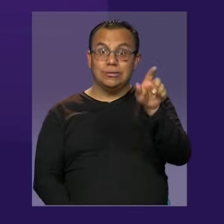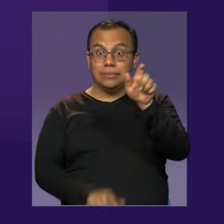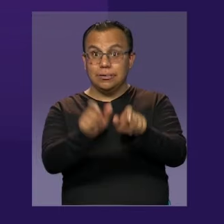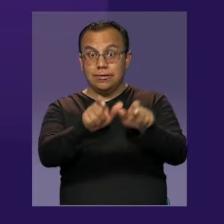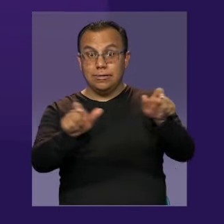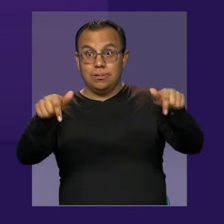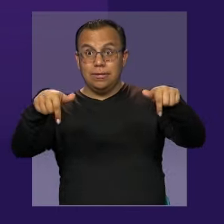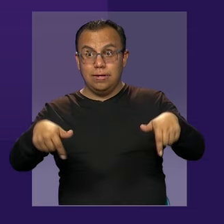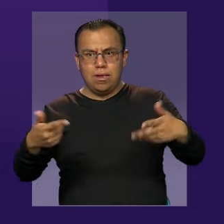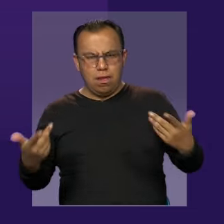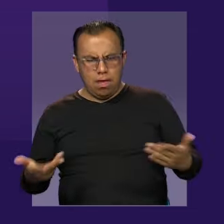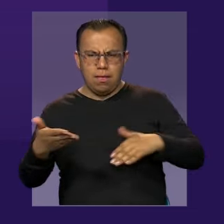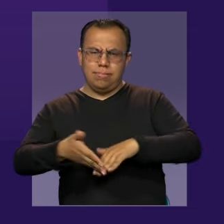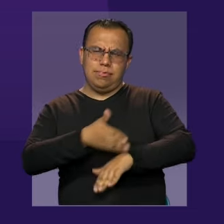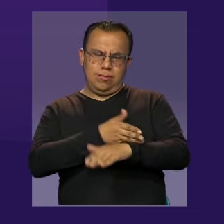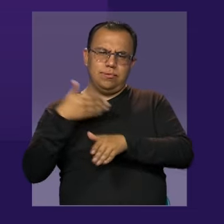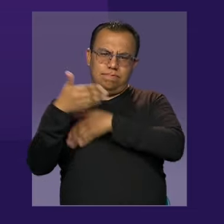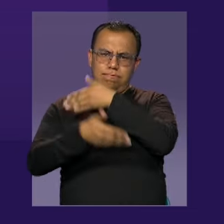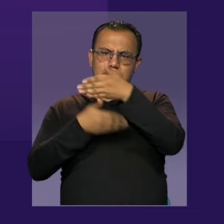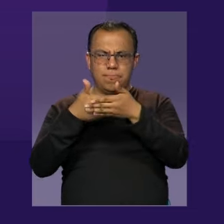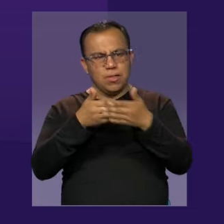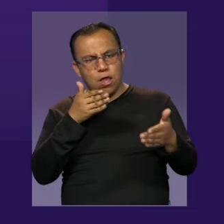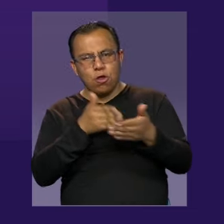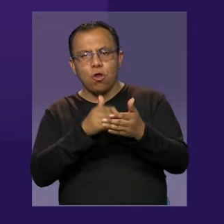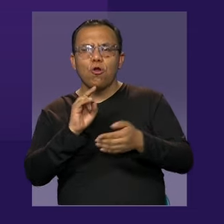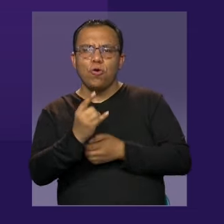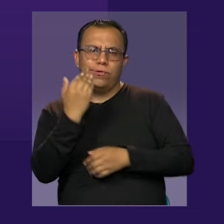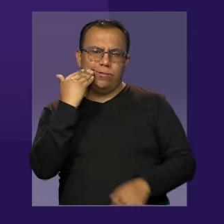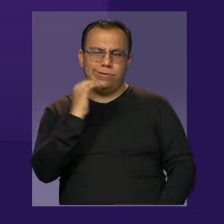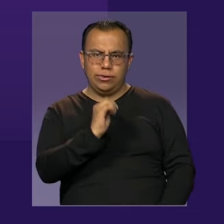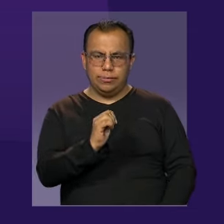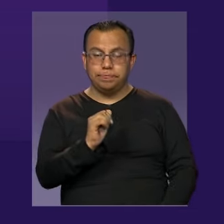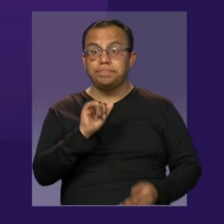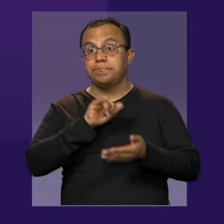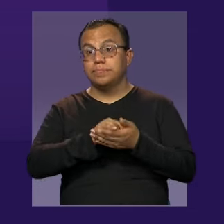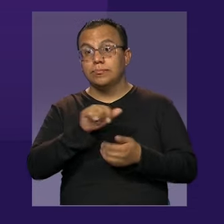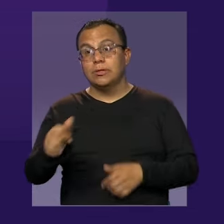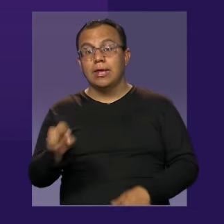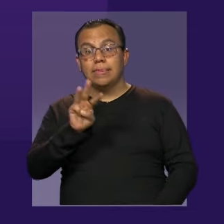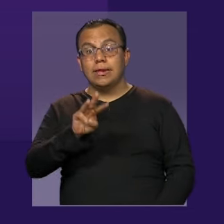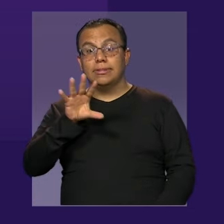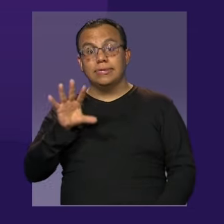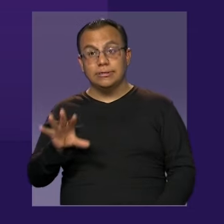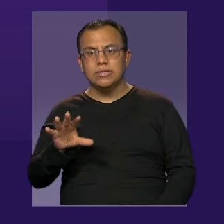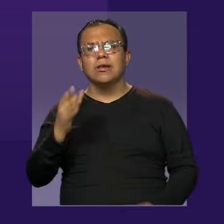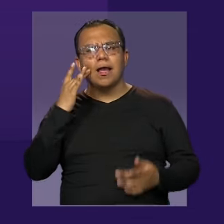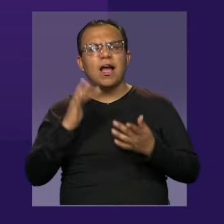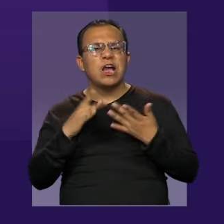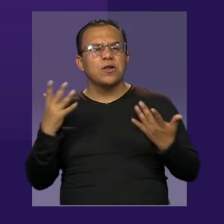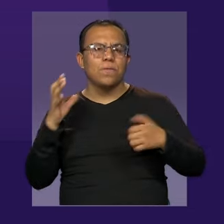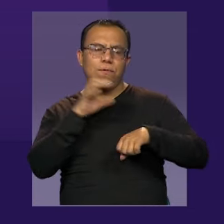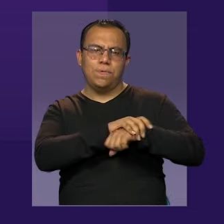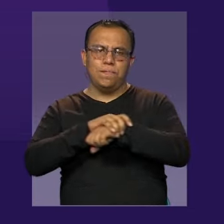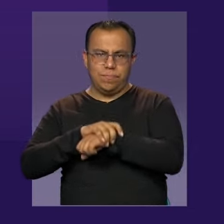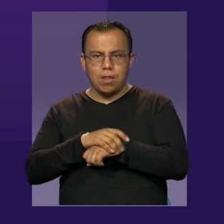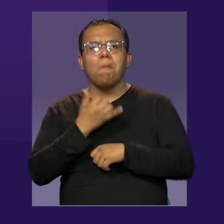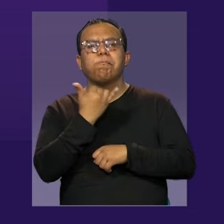quienes tenían orden judicial por cometer algún delito contra la mujer y 35 personas han sido aprendidos en flagrancia.